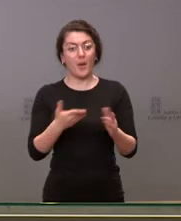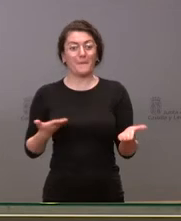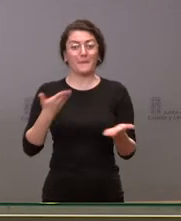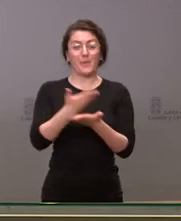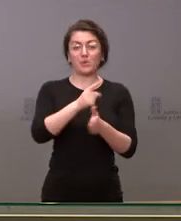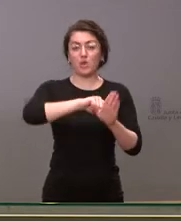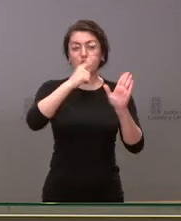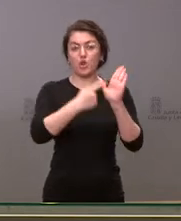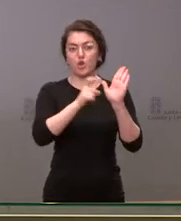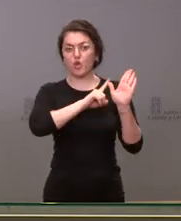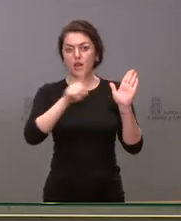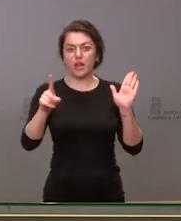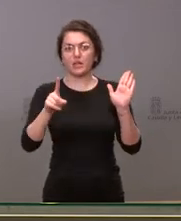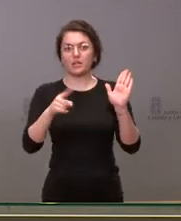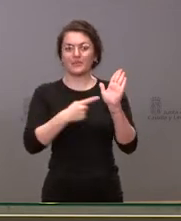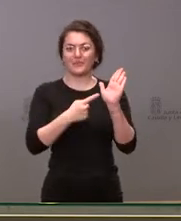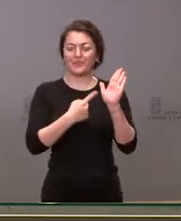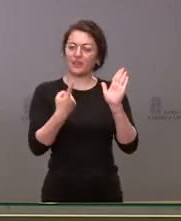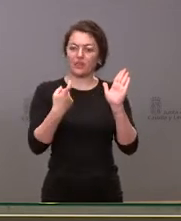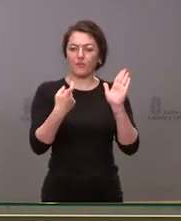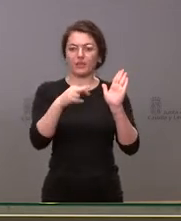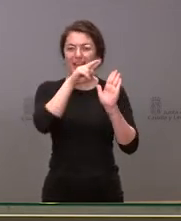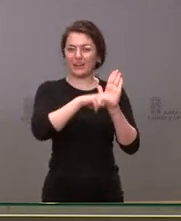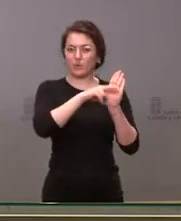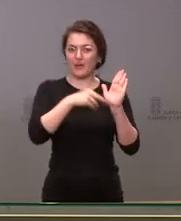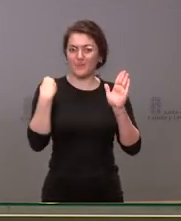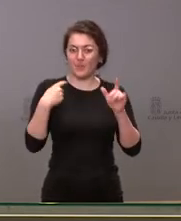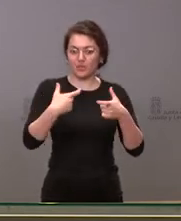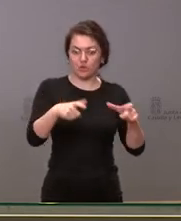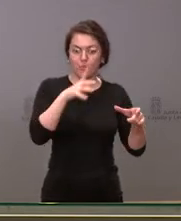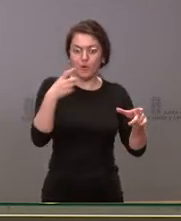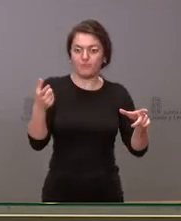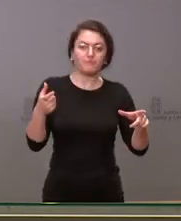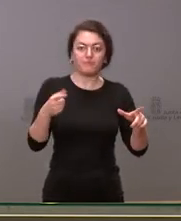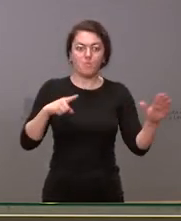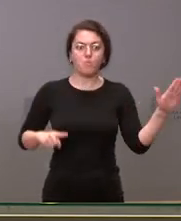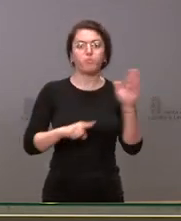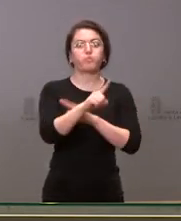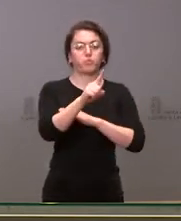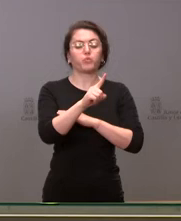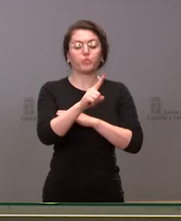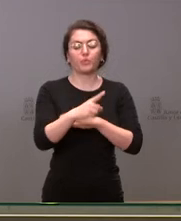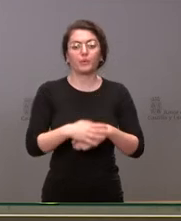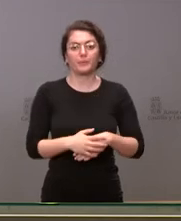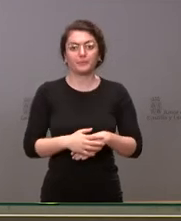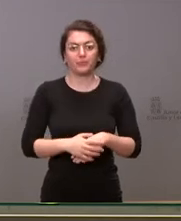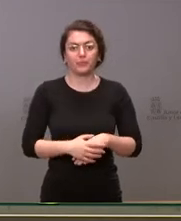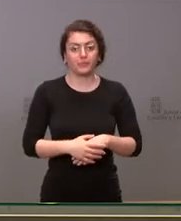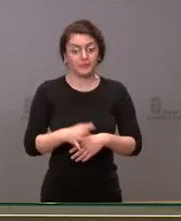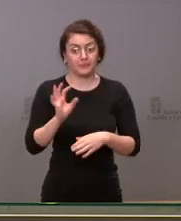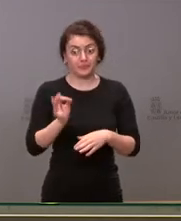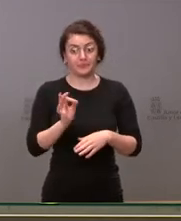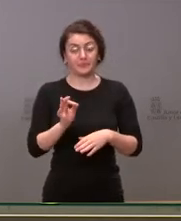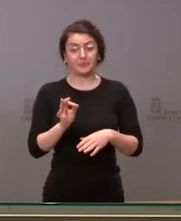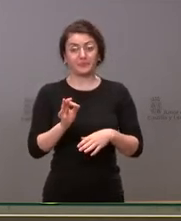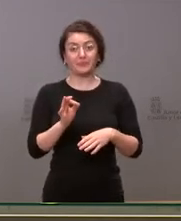que es necesario regular todo este sector que está en pleno auge sobre todo cuando se